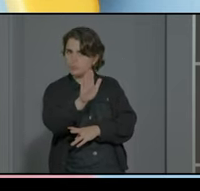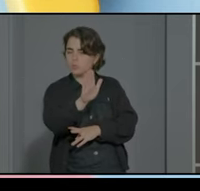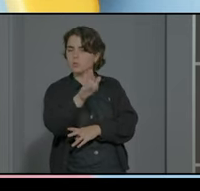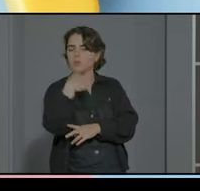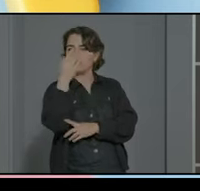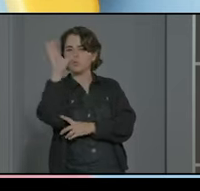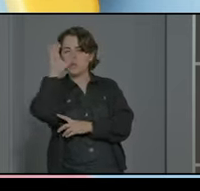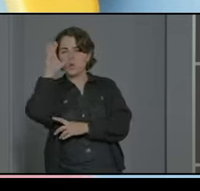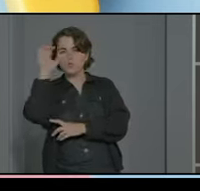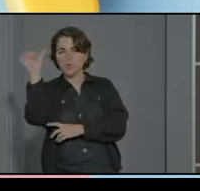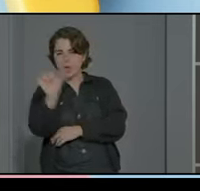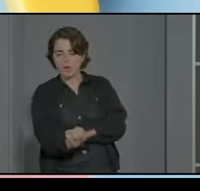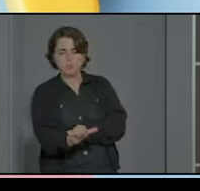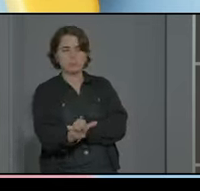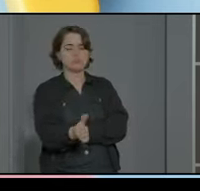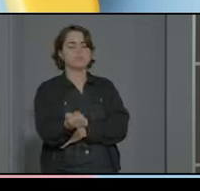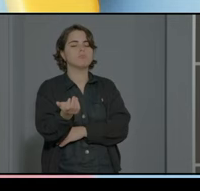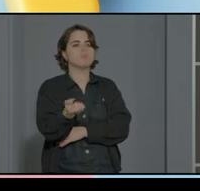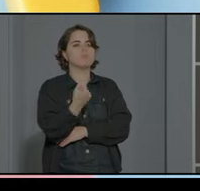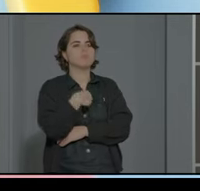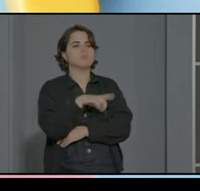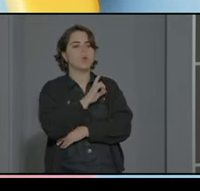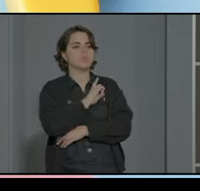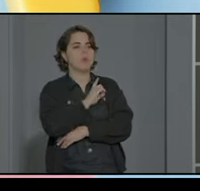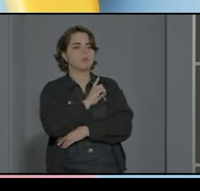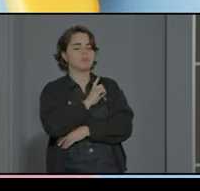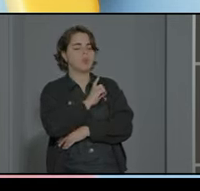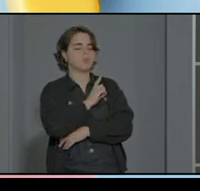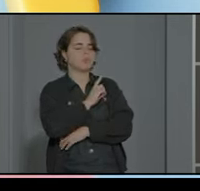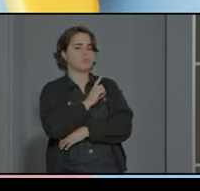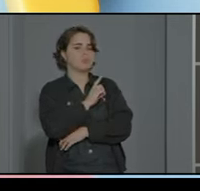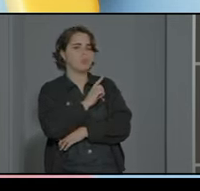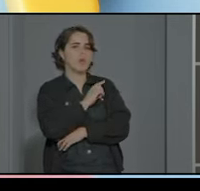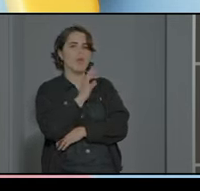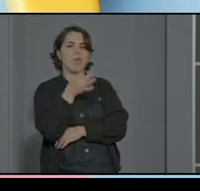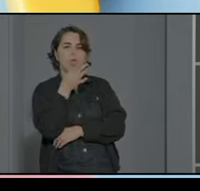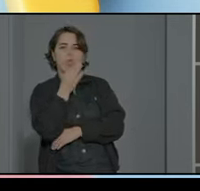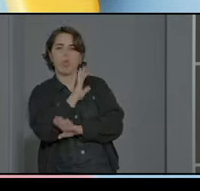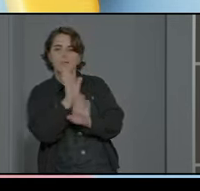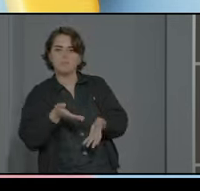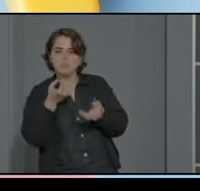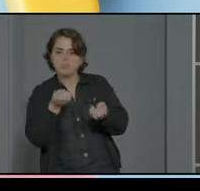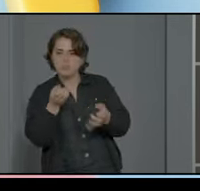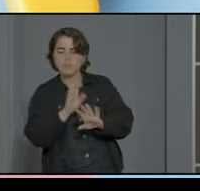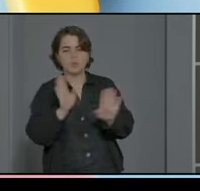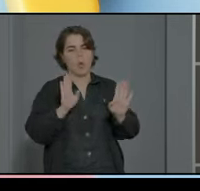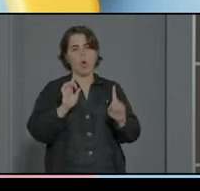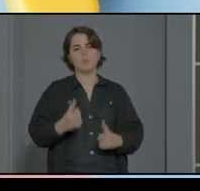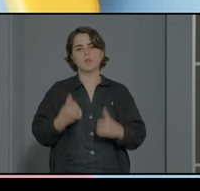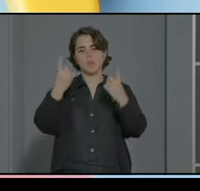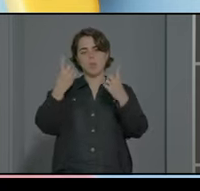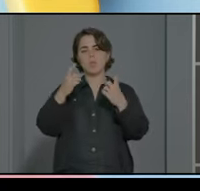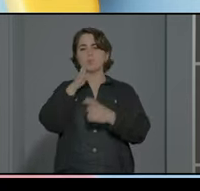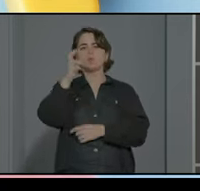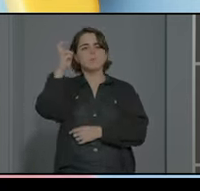escuchar escuchar nosotros no queremos solo contar nuestro rollo sino que queremos escuchar lo primero cuál es